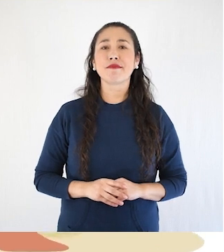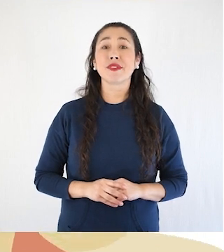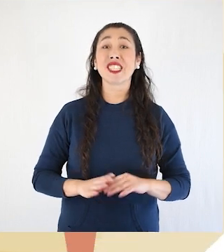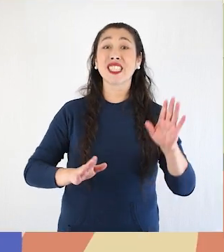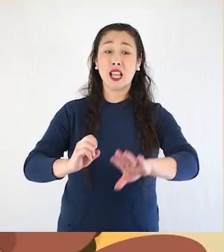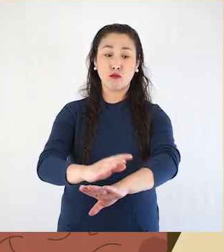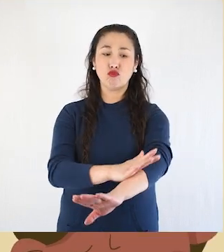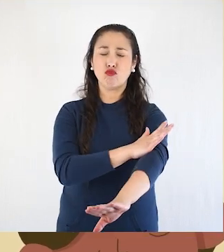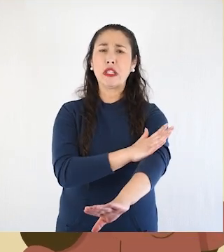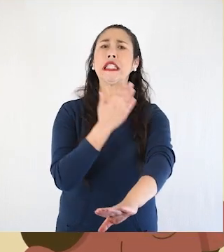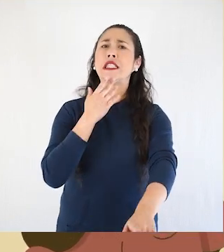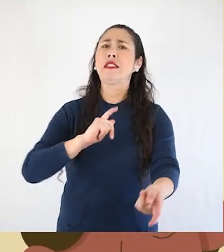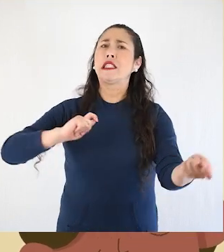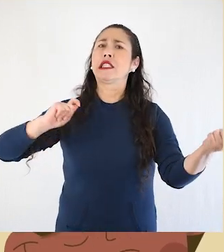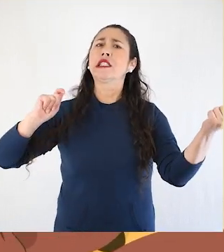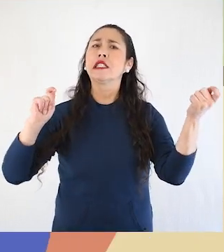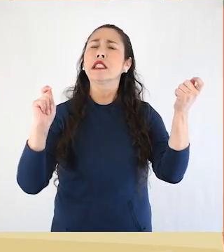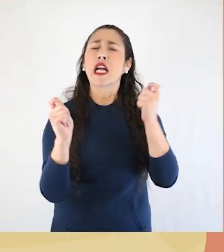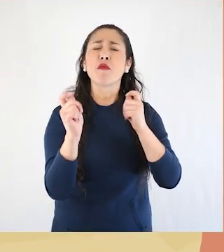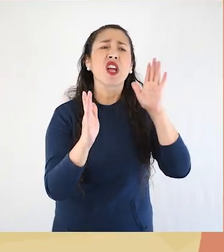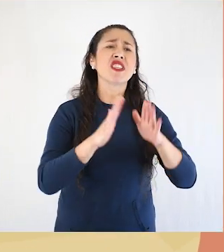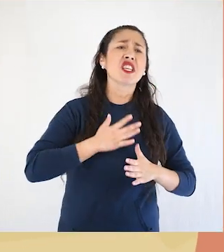También hay cambios emocionales.